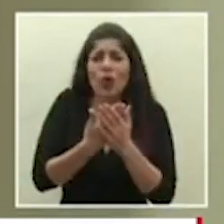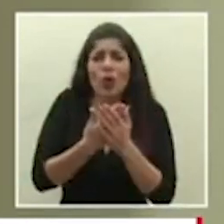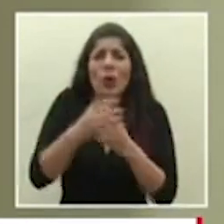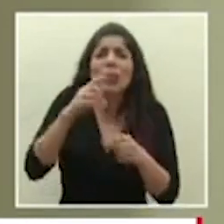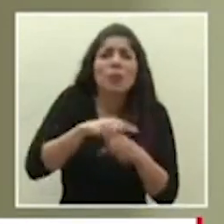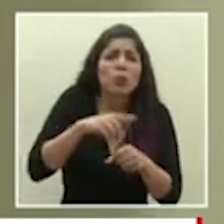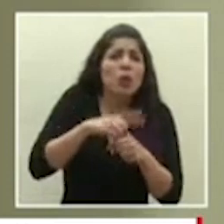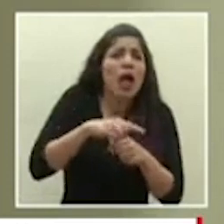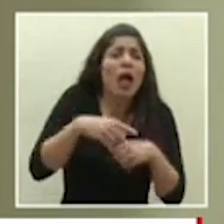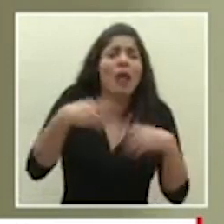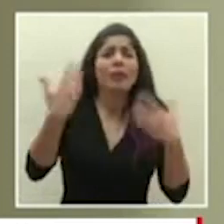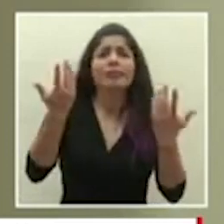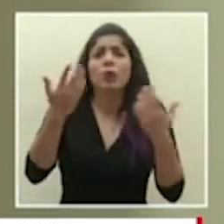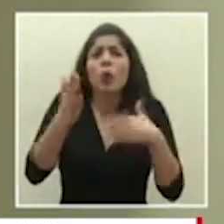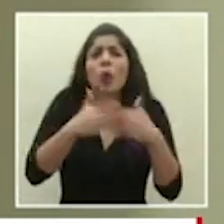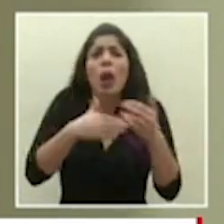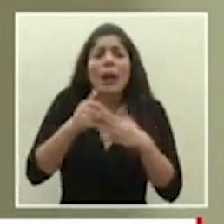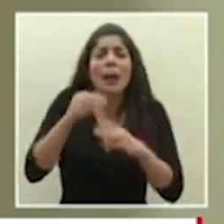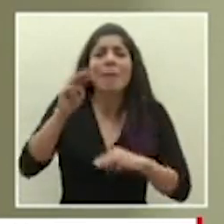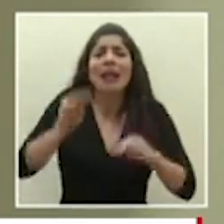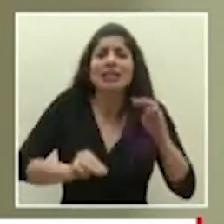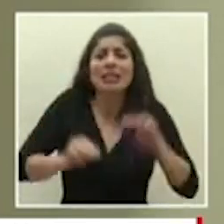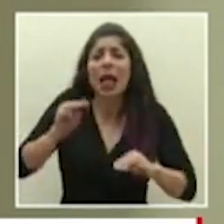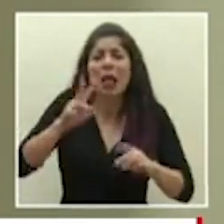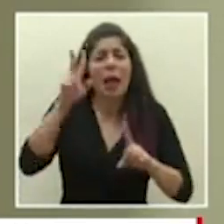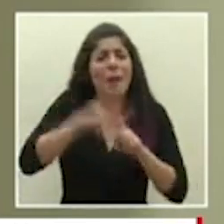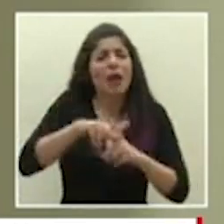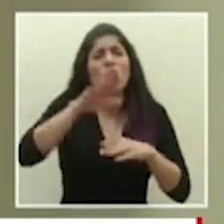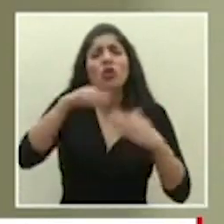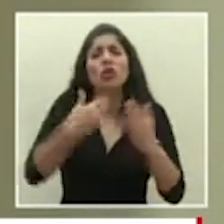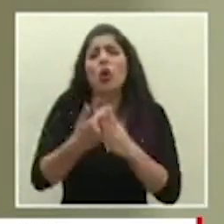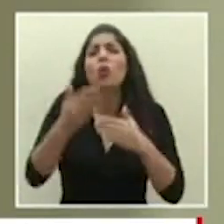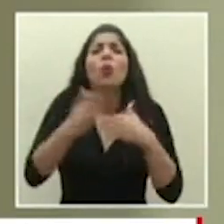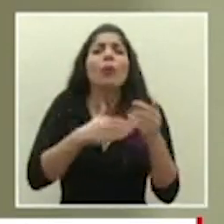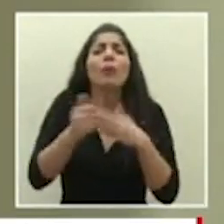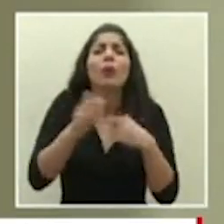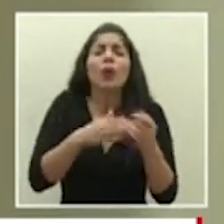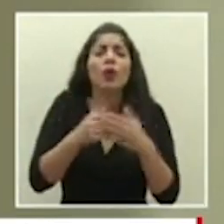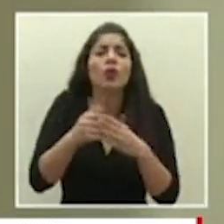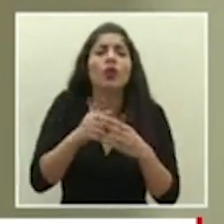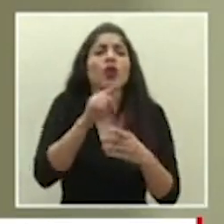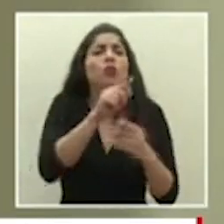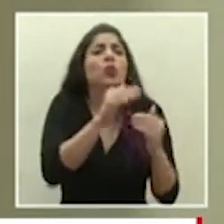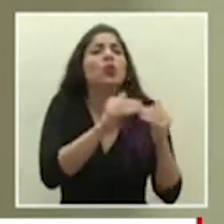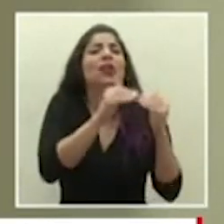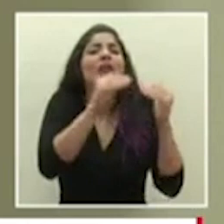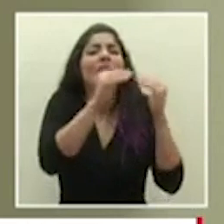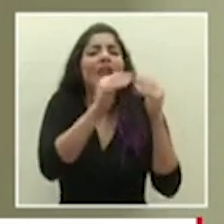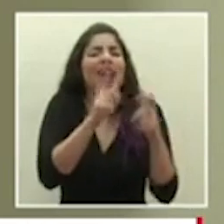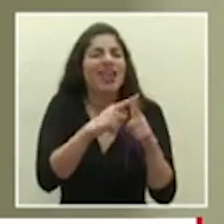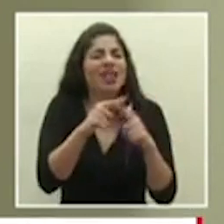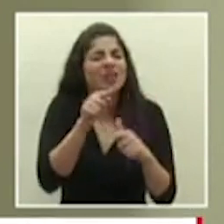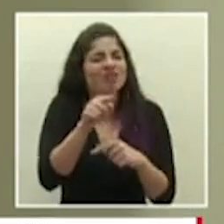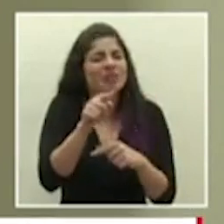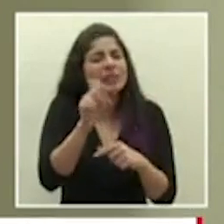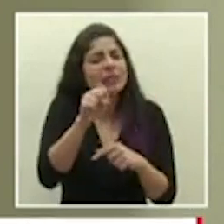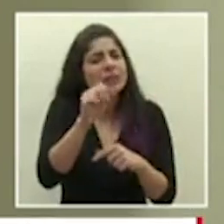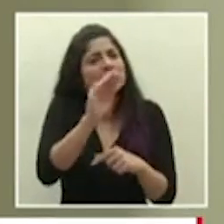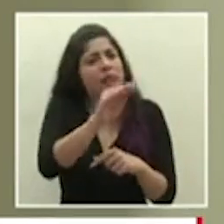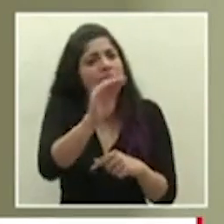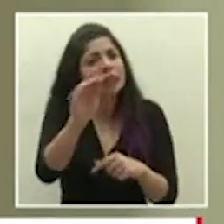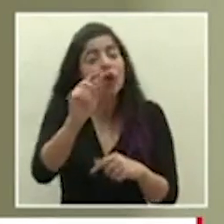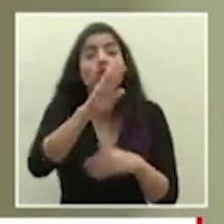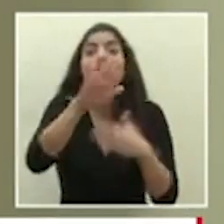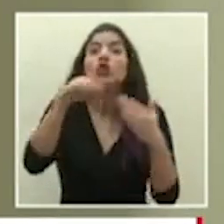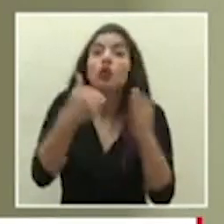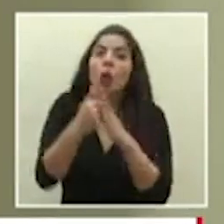diputado cualquier magistrado o sea esto aplica para todos no importa el rango o lo que sea entonces yo creo que ahí si hacemos el llamado pues para que todos